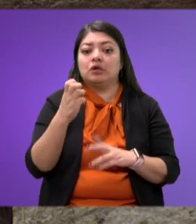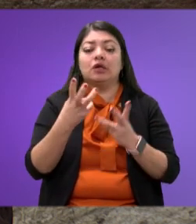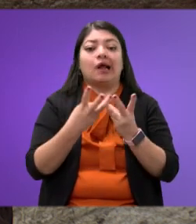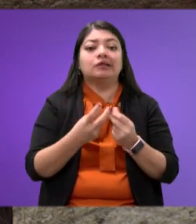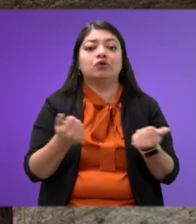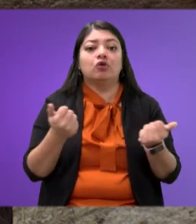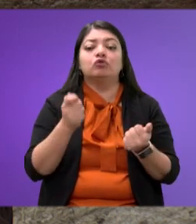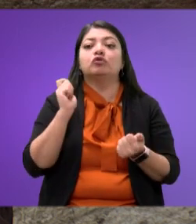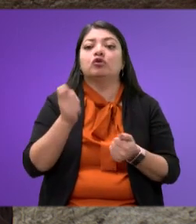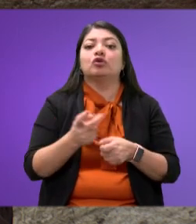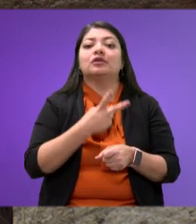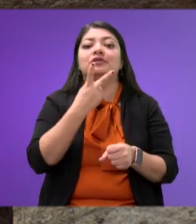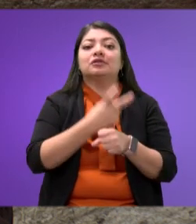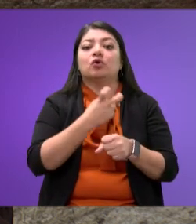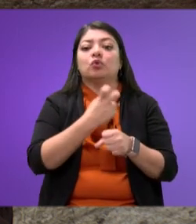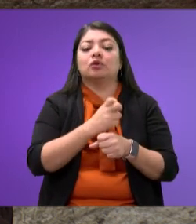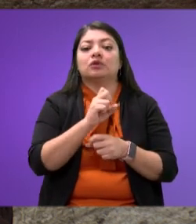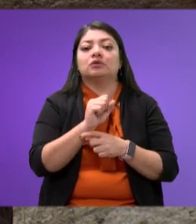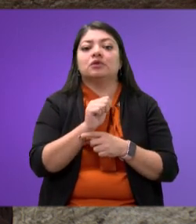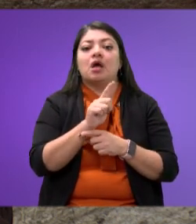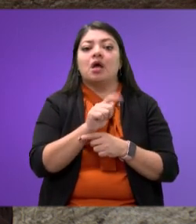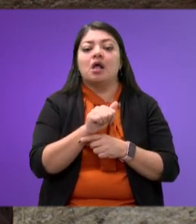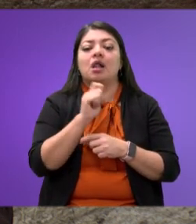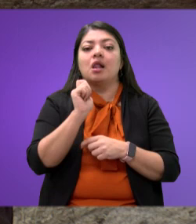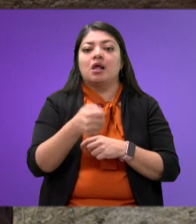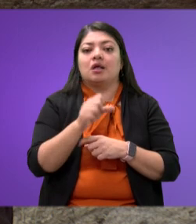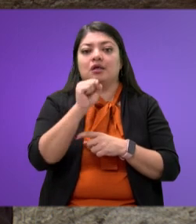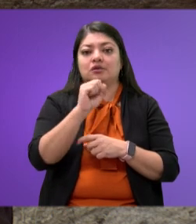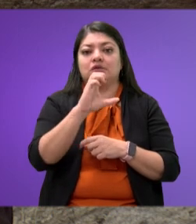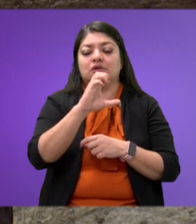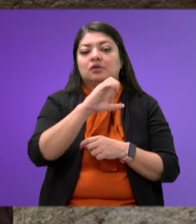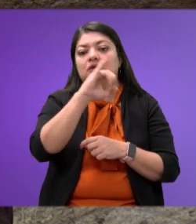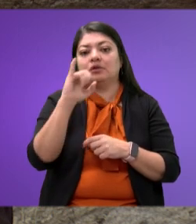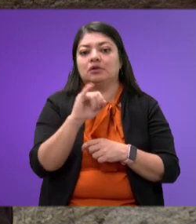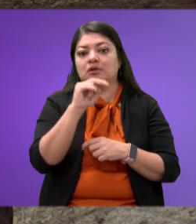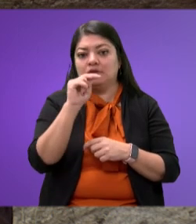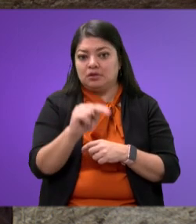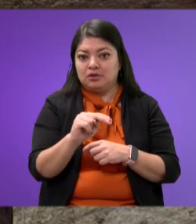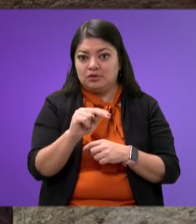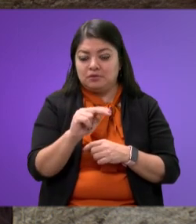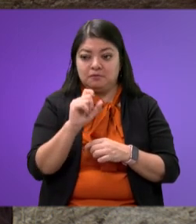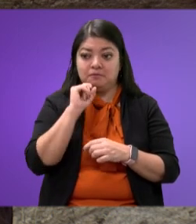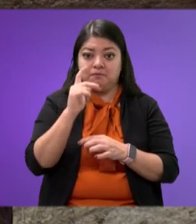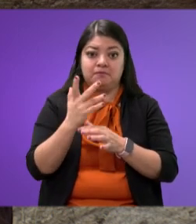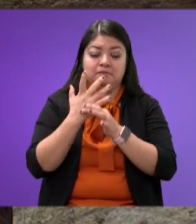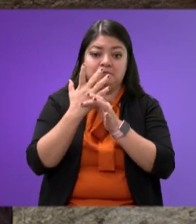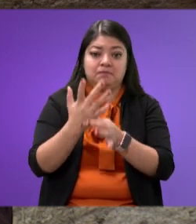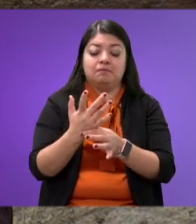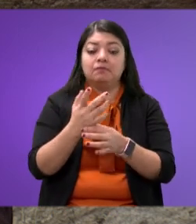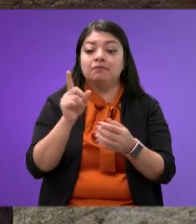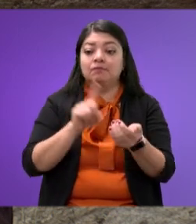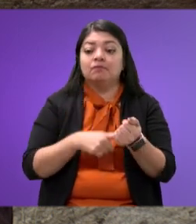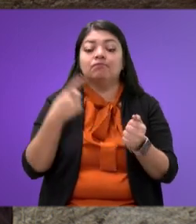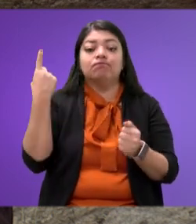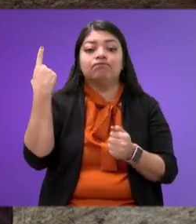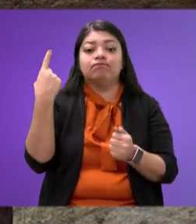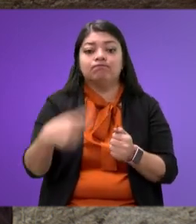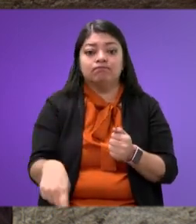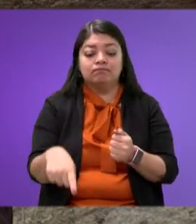la segunda sala de la Suprema Corte de Justicia de la Nación en la que ordena